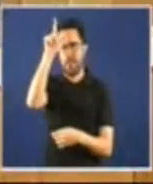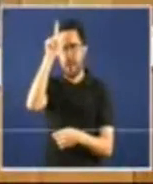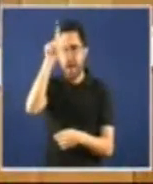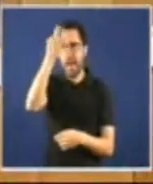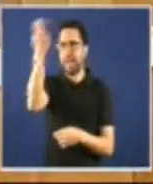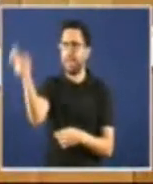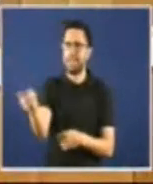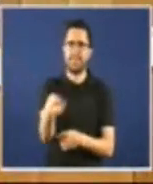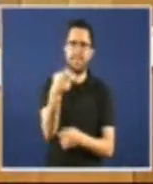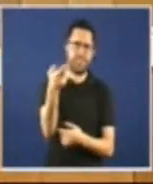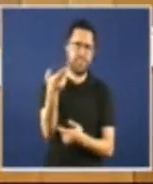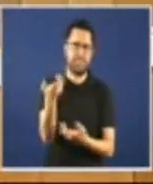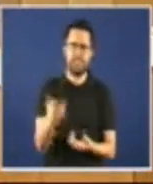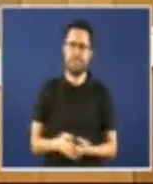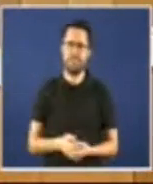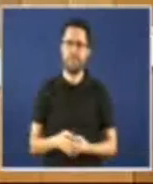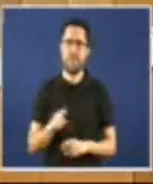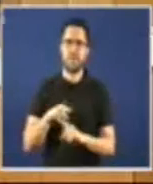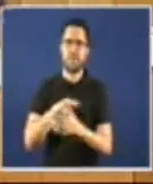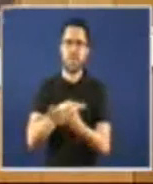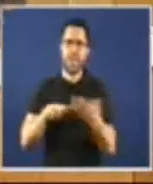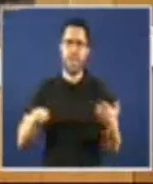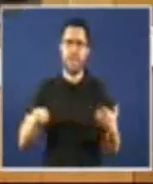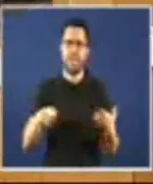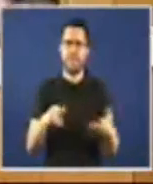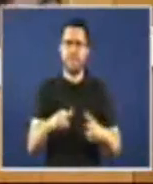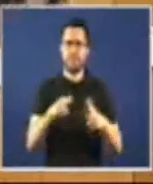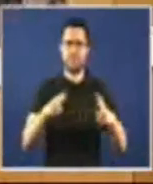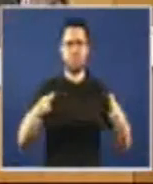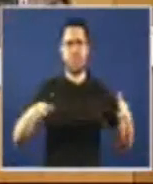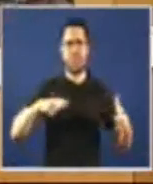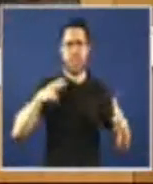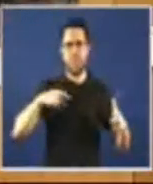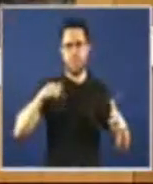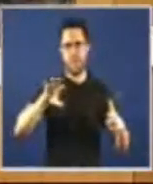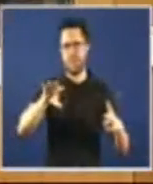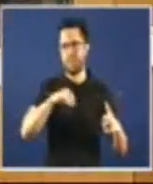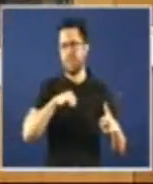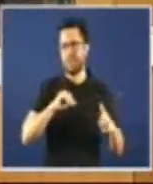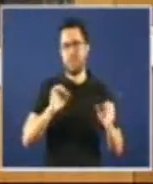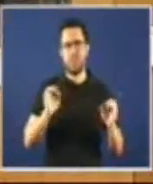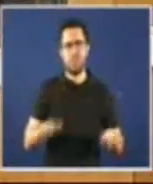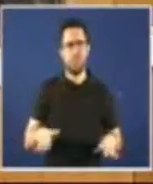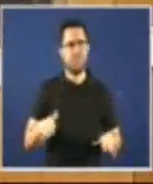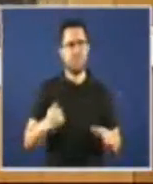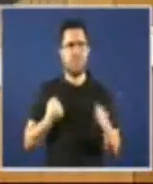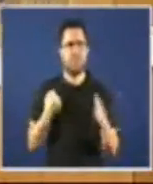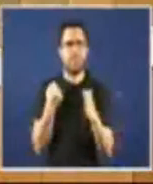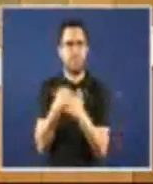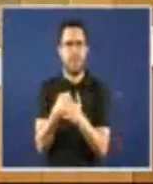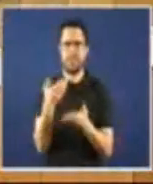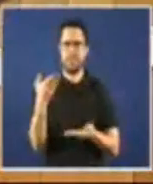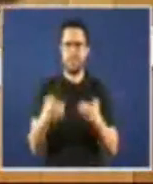esta xunta do PP en devedou no sopeis como nunca antes ofixera ninguén pero como xa foi dito non o vou reiterar só digo que